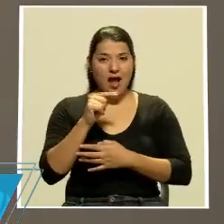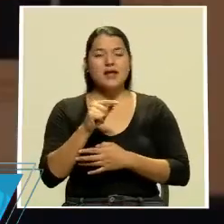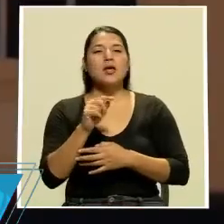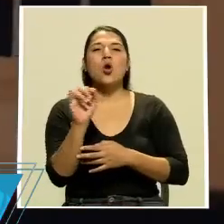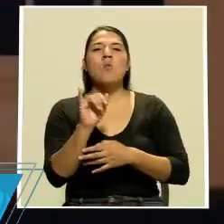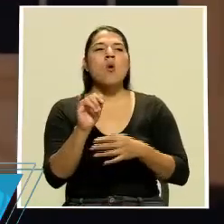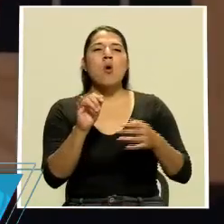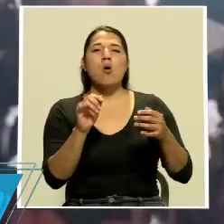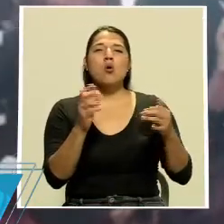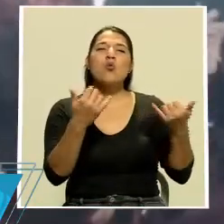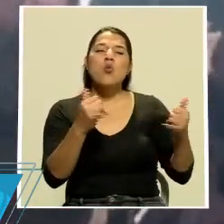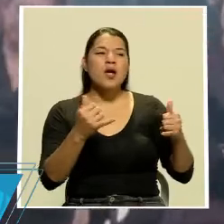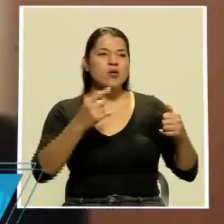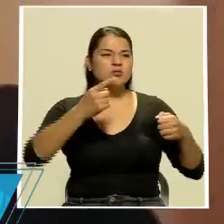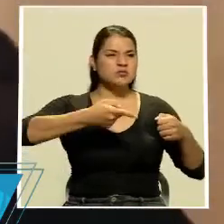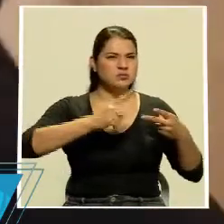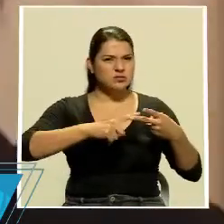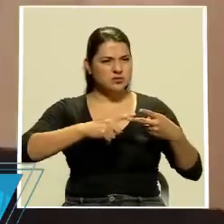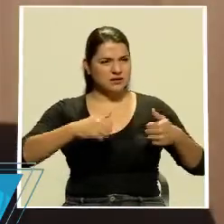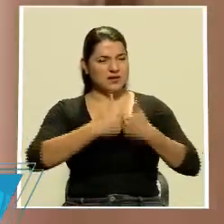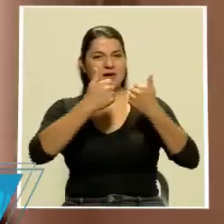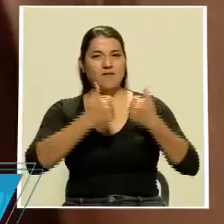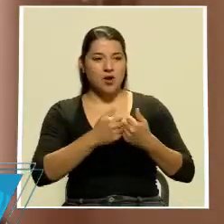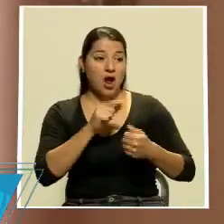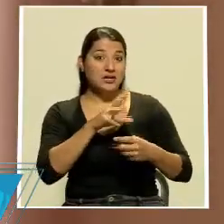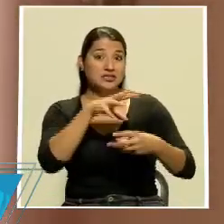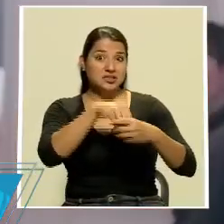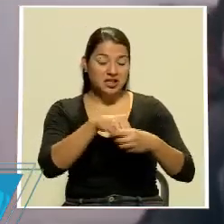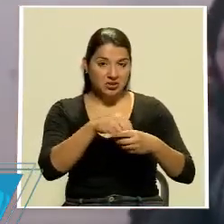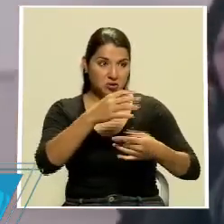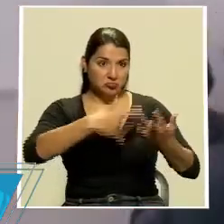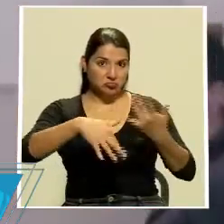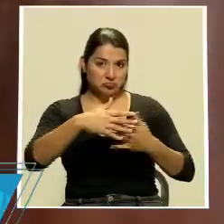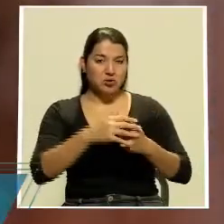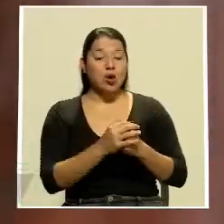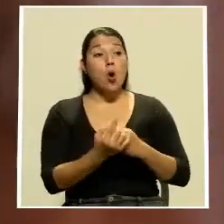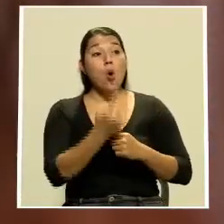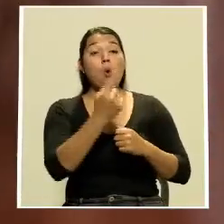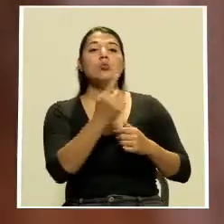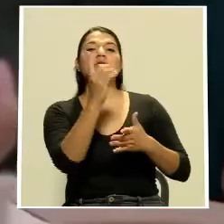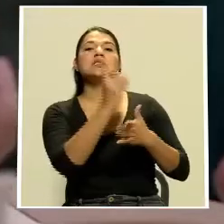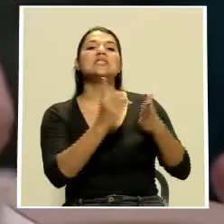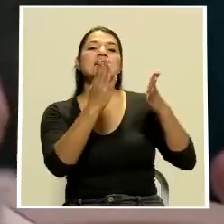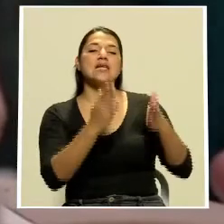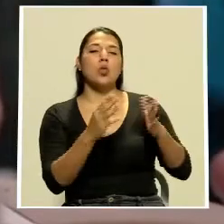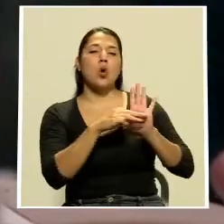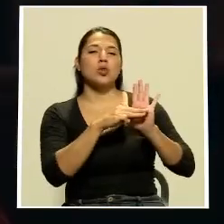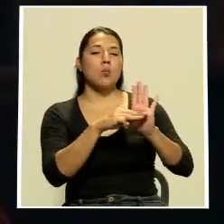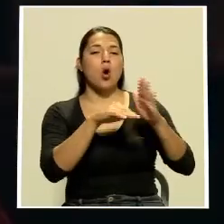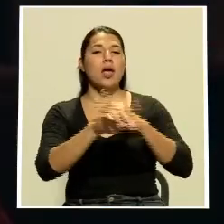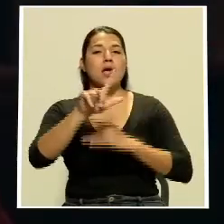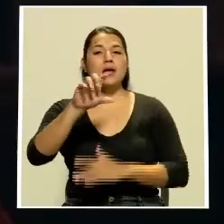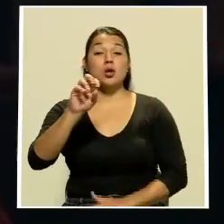hostilidad treguas y desafíos permea gran parte de las interacciones entre los protagonistas entre ellos un diseñador de moda en Londres durante la